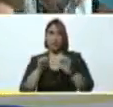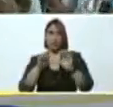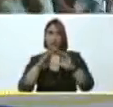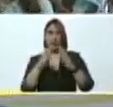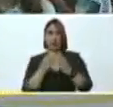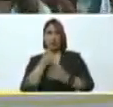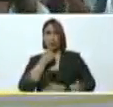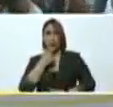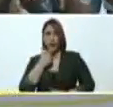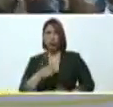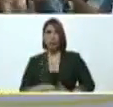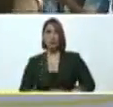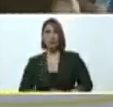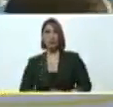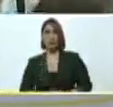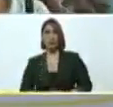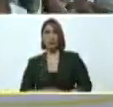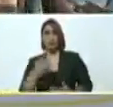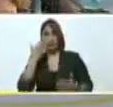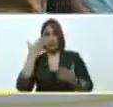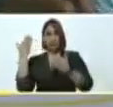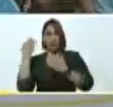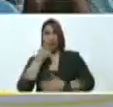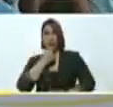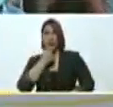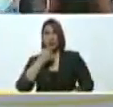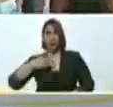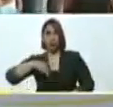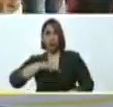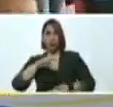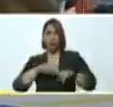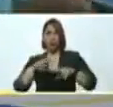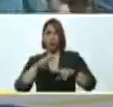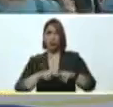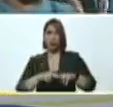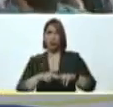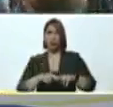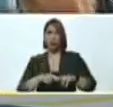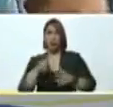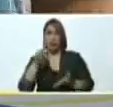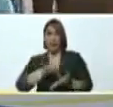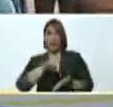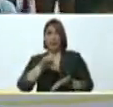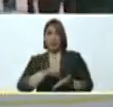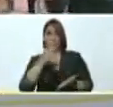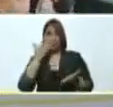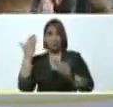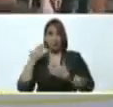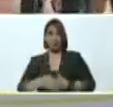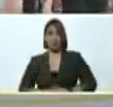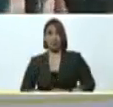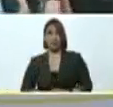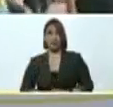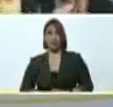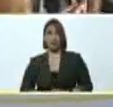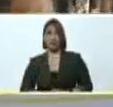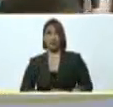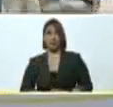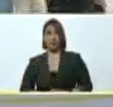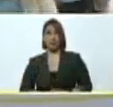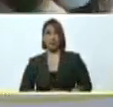esa imagen bella de nuestros muchachos liceístas. Ahí están las muchachas liceístas. De verdad,